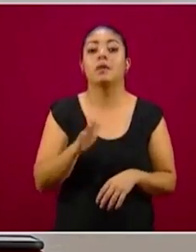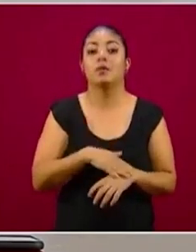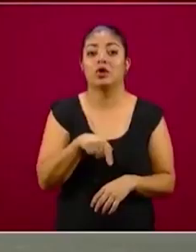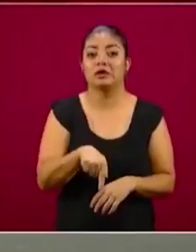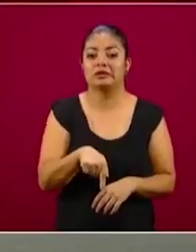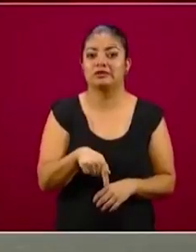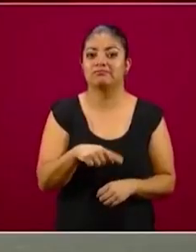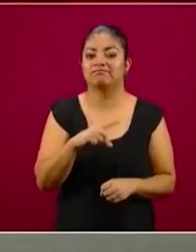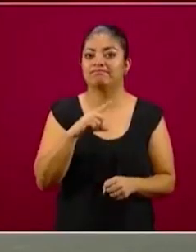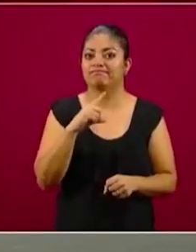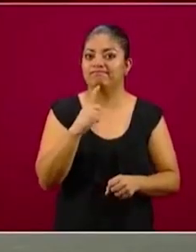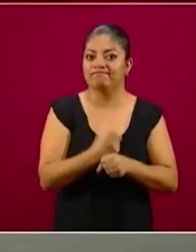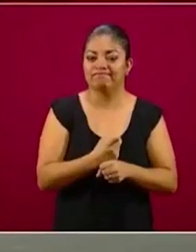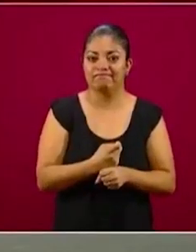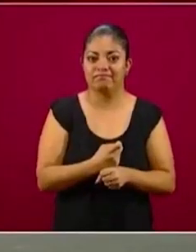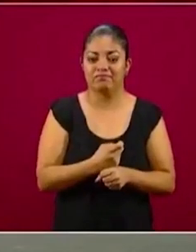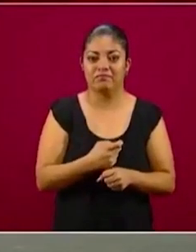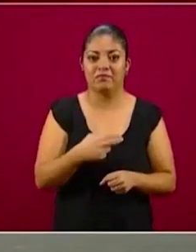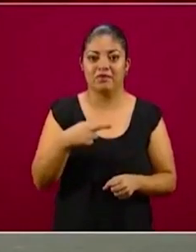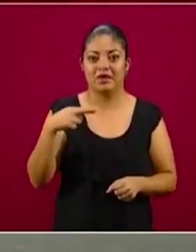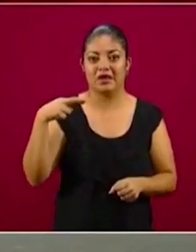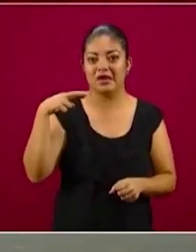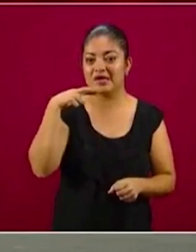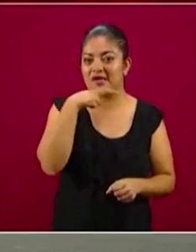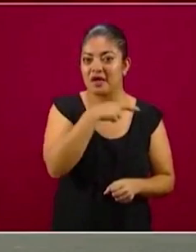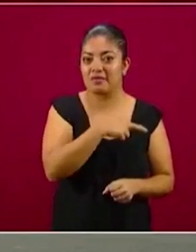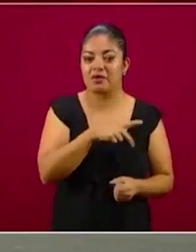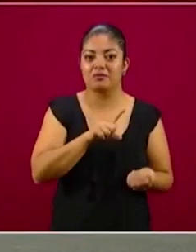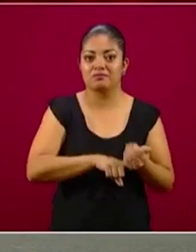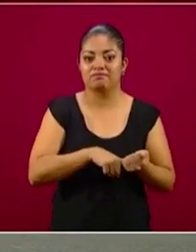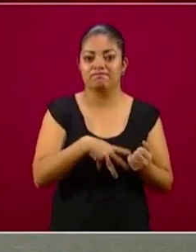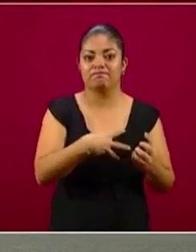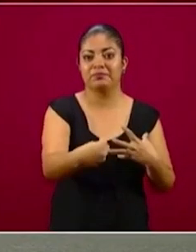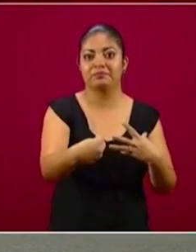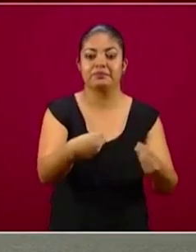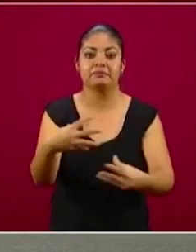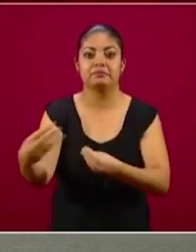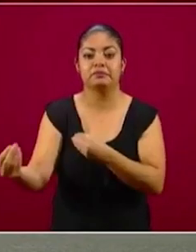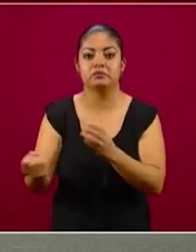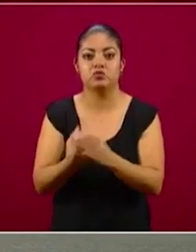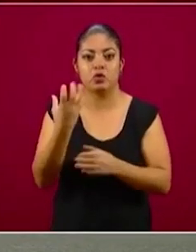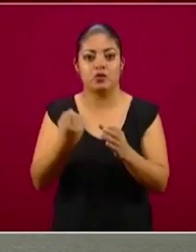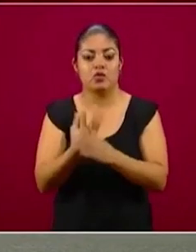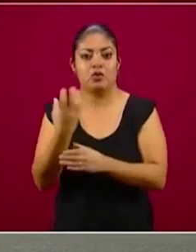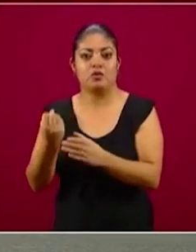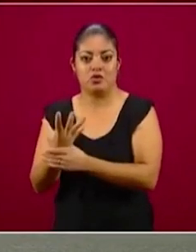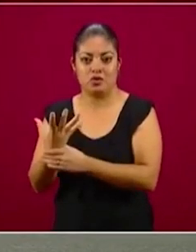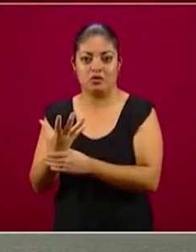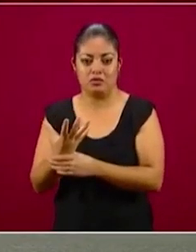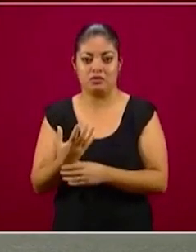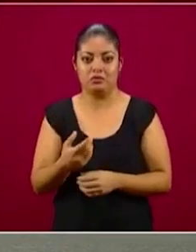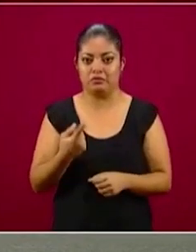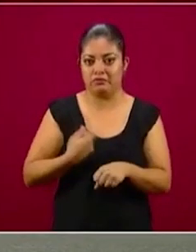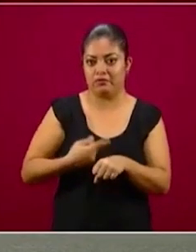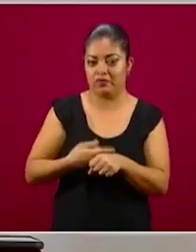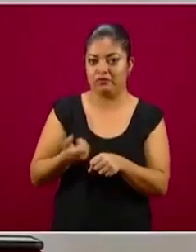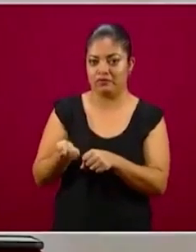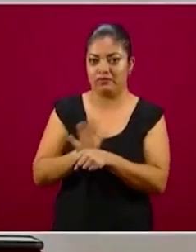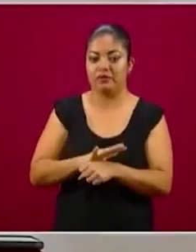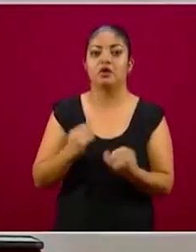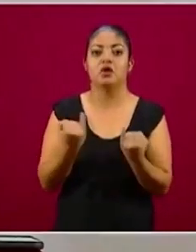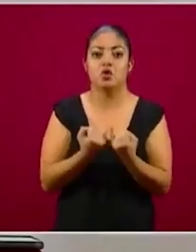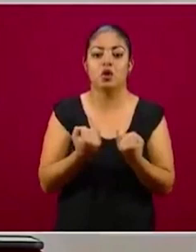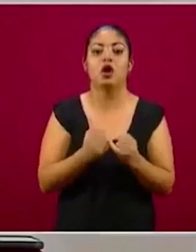de más rápida presentación de casos nuevos y, consecuentemente, de